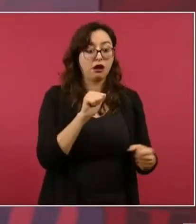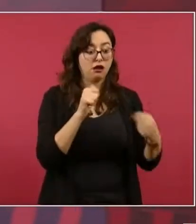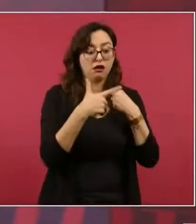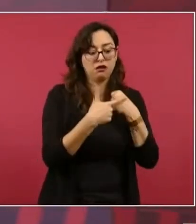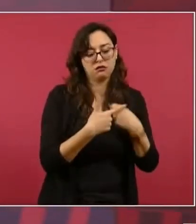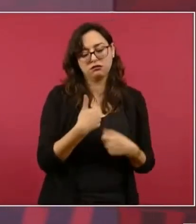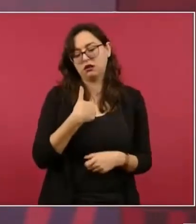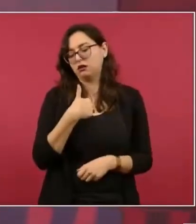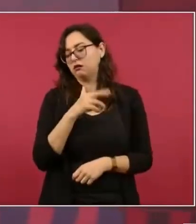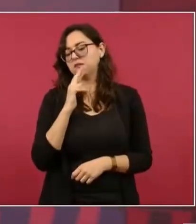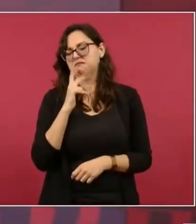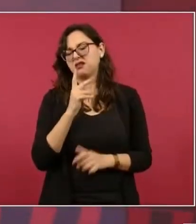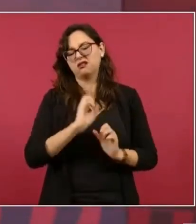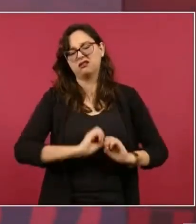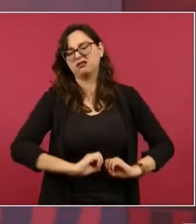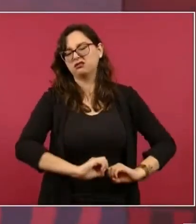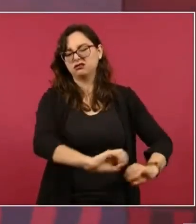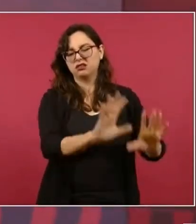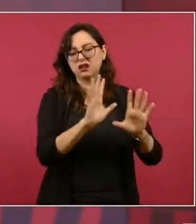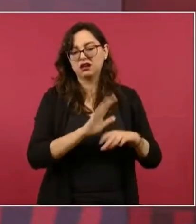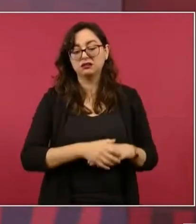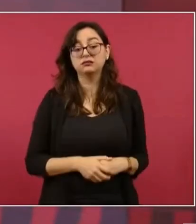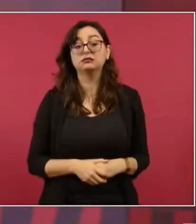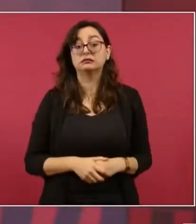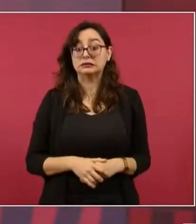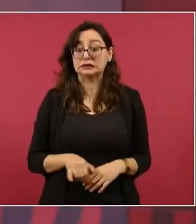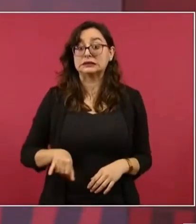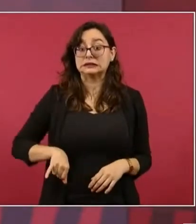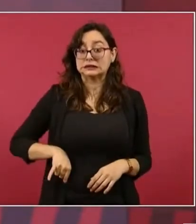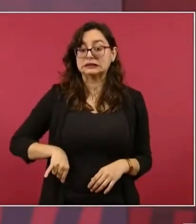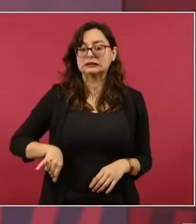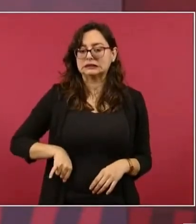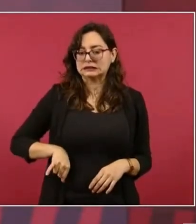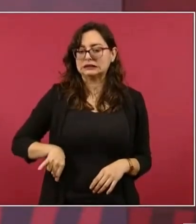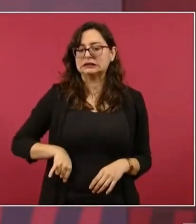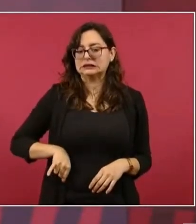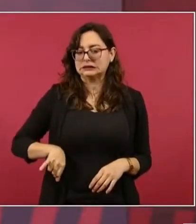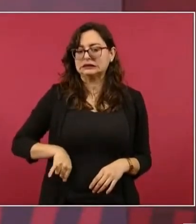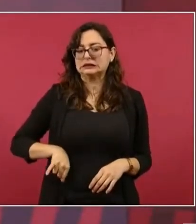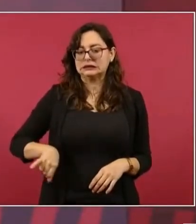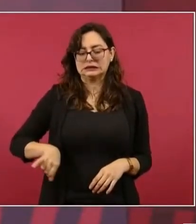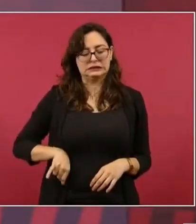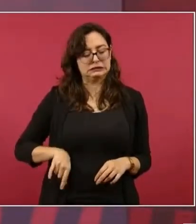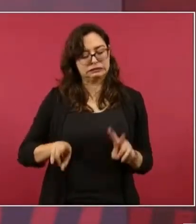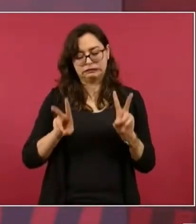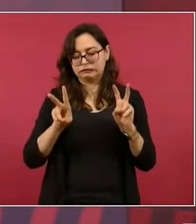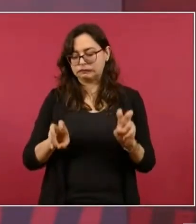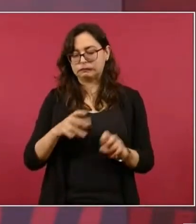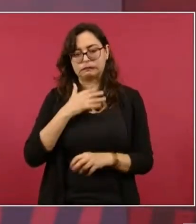entonces pero es muy interesante esto la corrupción